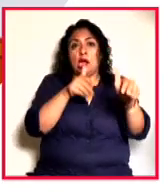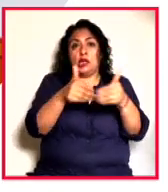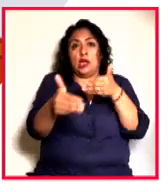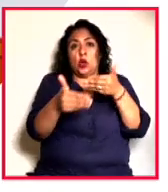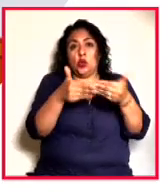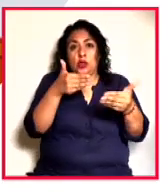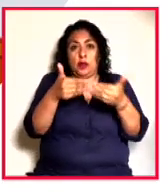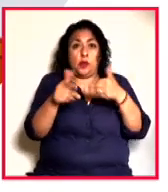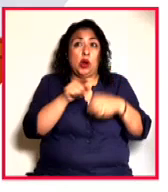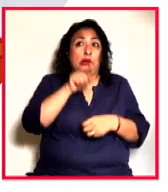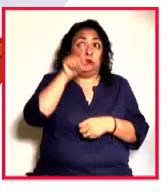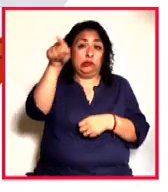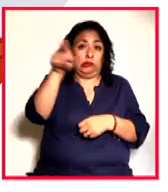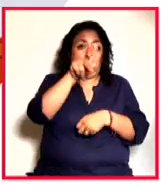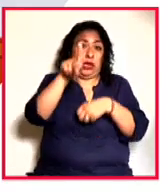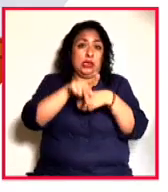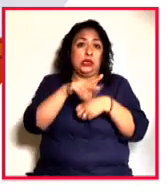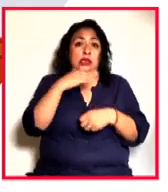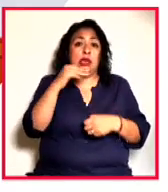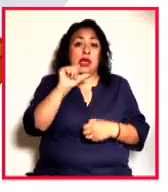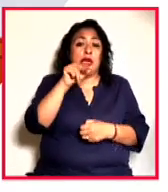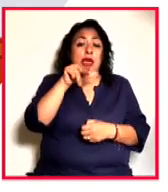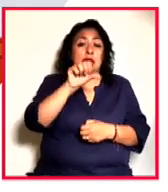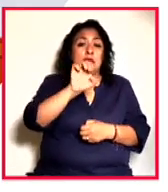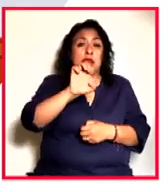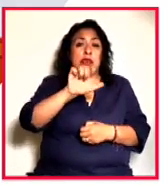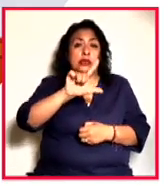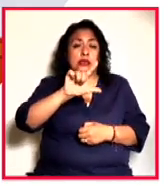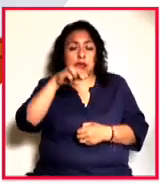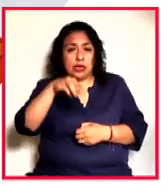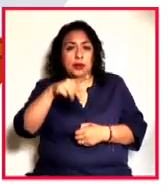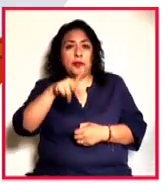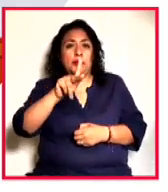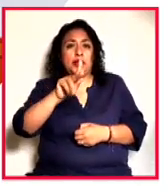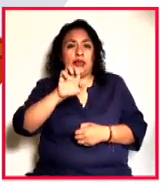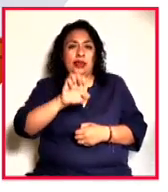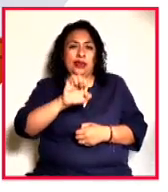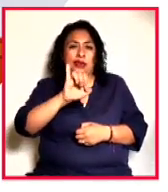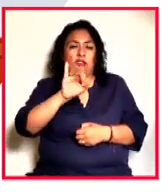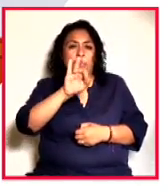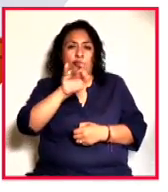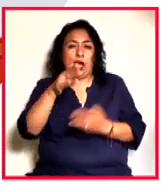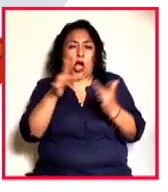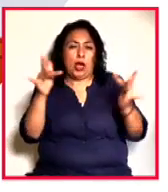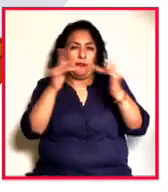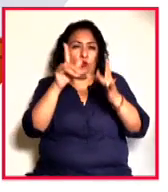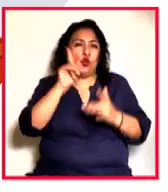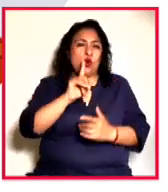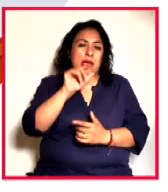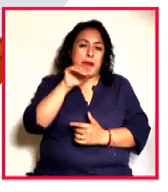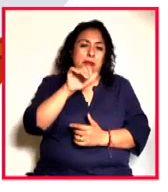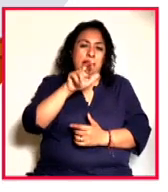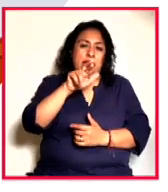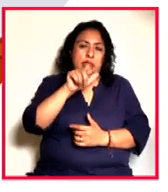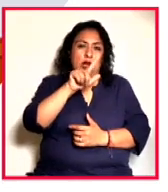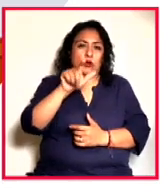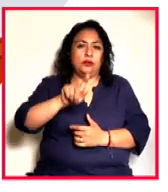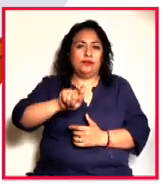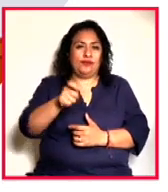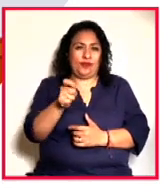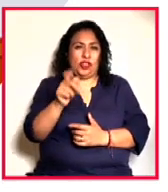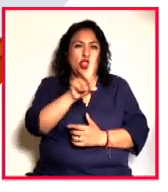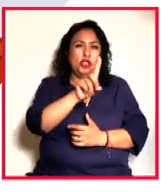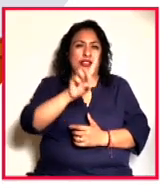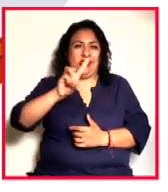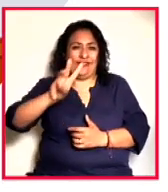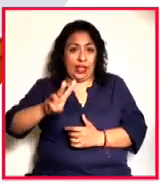de aquel país, Anselm Kiefer. Para más información en este momento, nos enlazamos con María Luz Moralera, de nuestro canal aliado Dochevele,